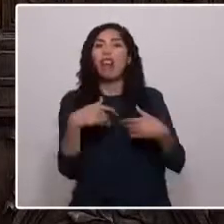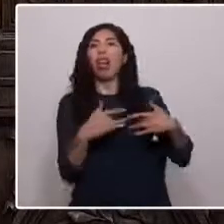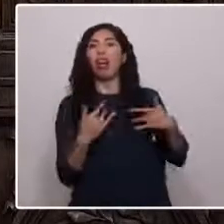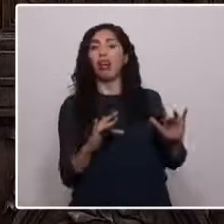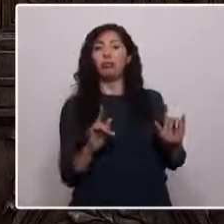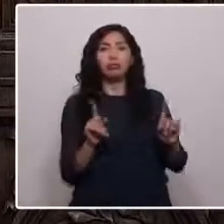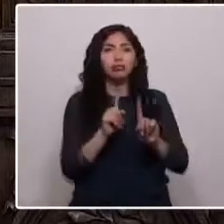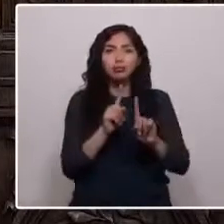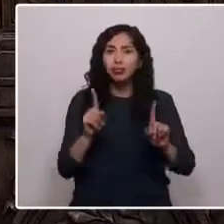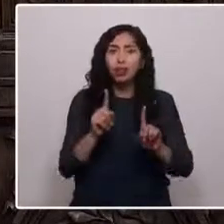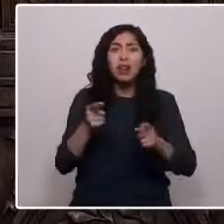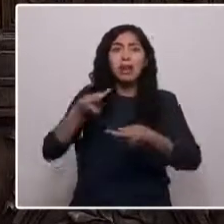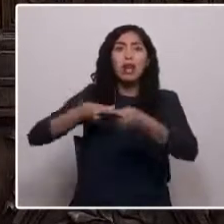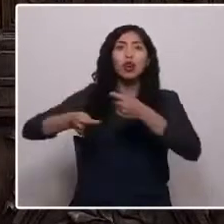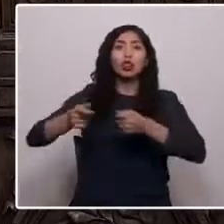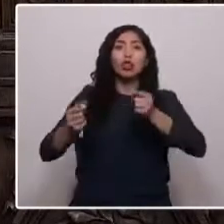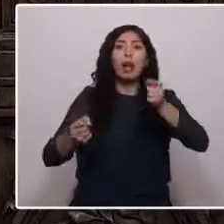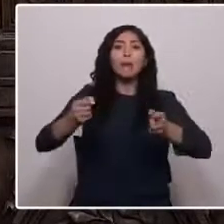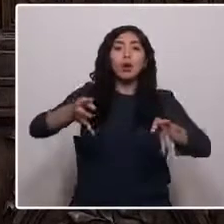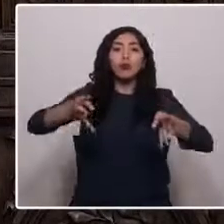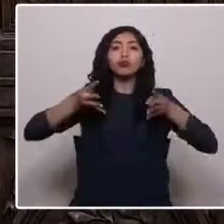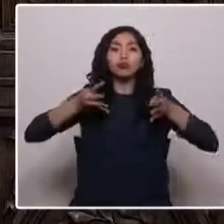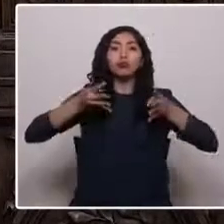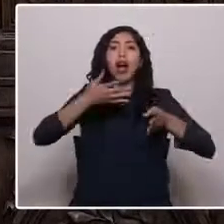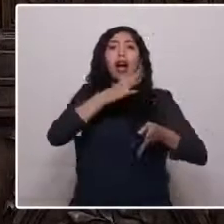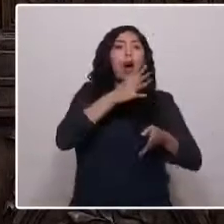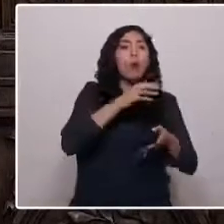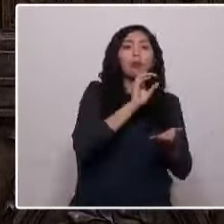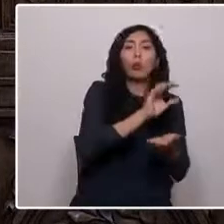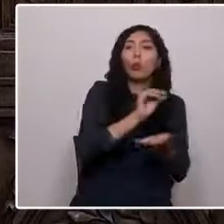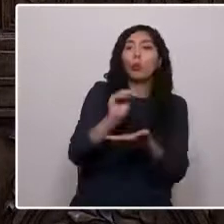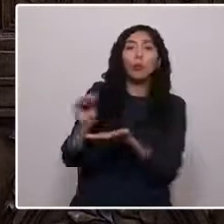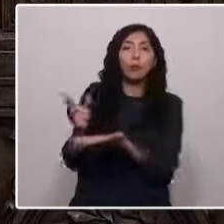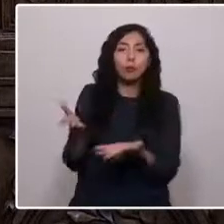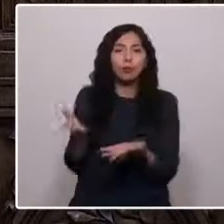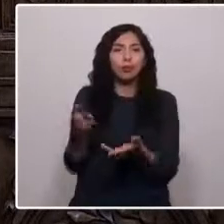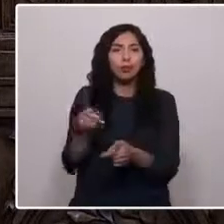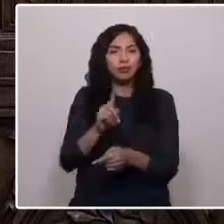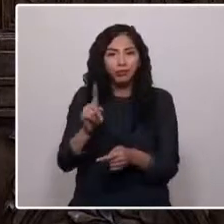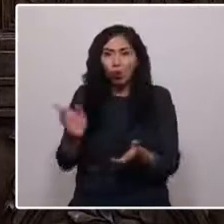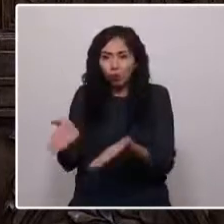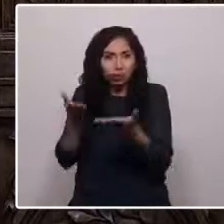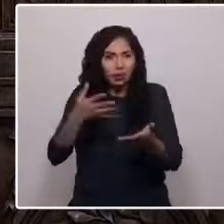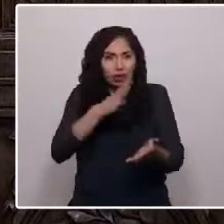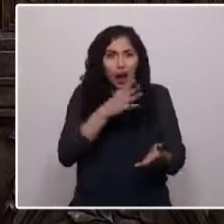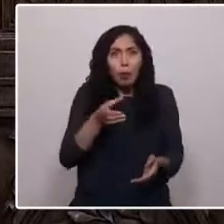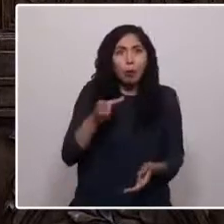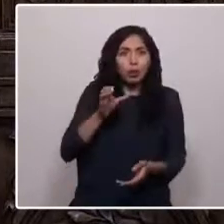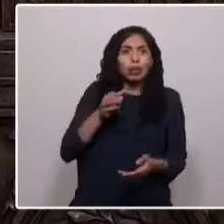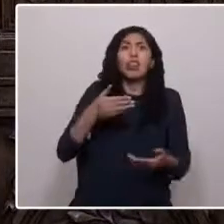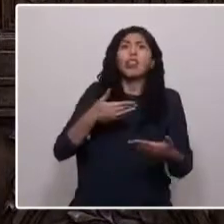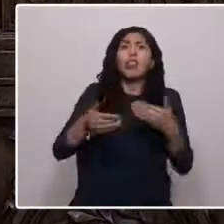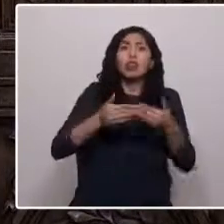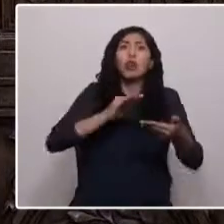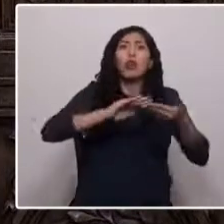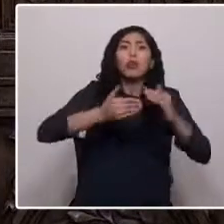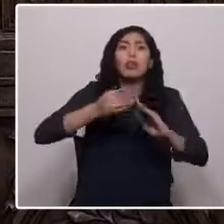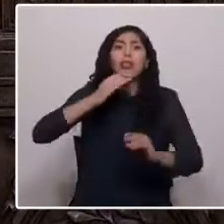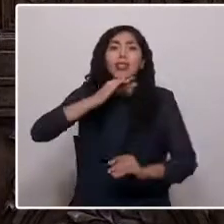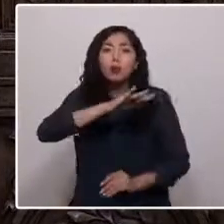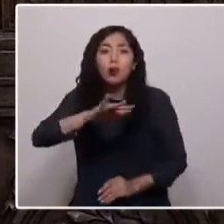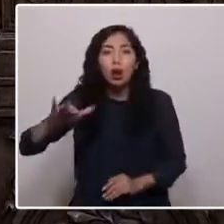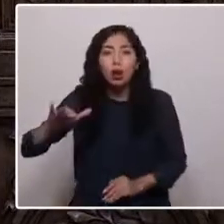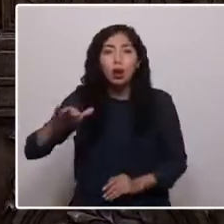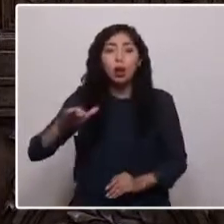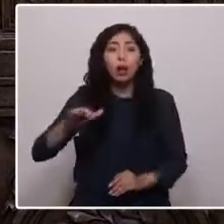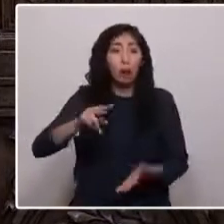los camiones aljibes y se potencien y consoliden las cooperativas de agua potable tan importantes en las comunidades rurales. Para que el verdadero